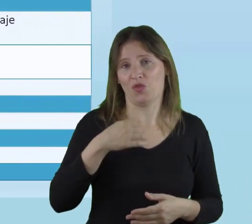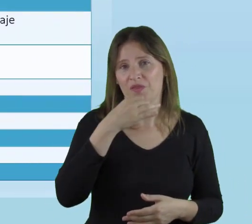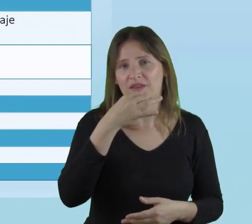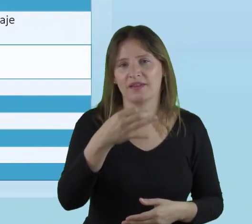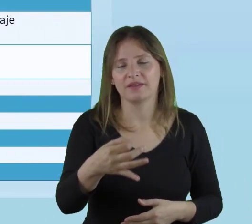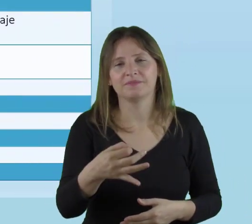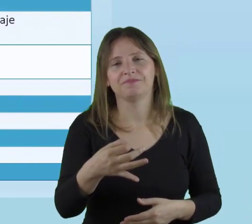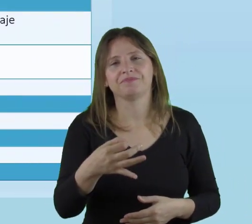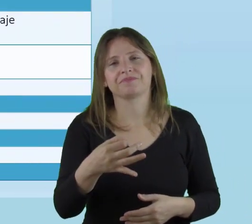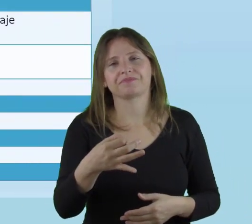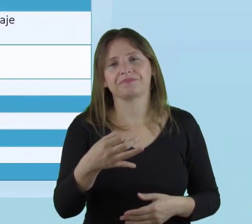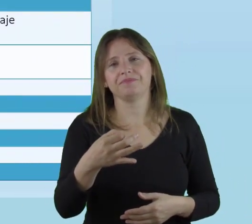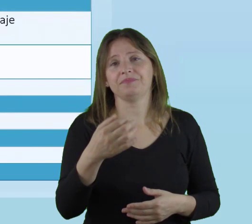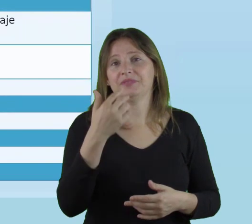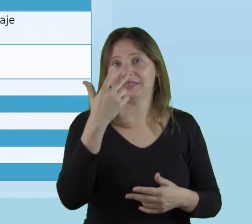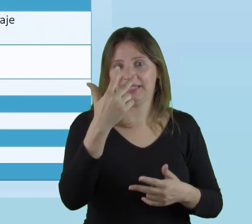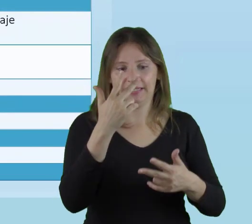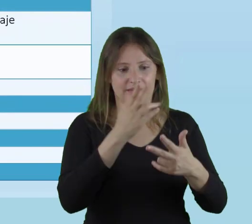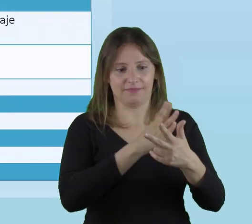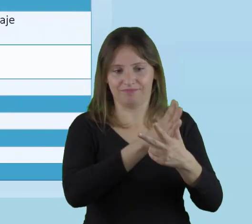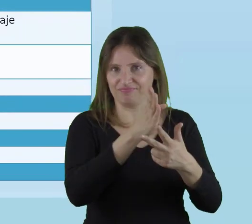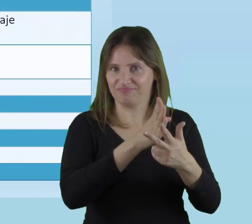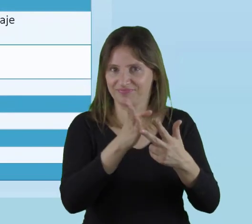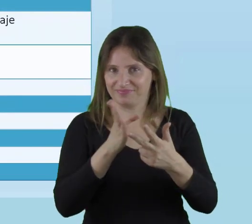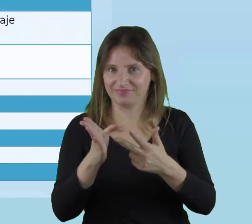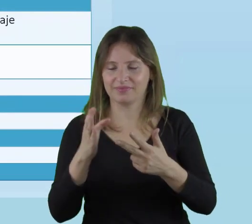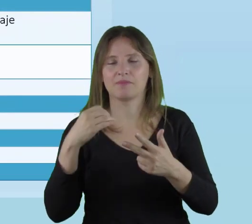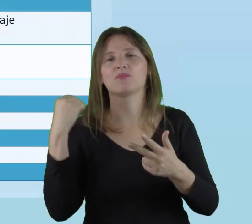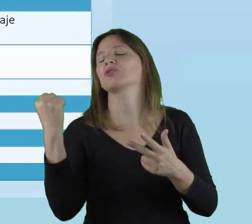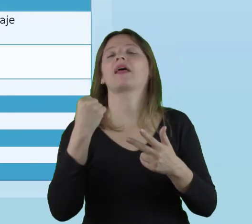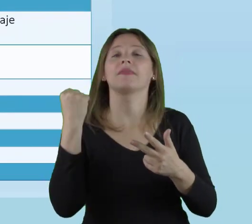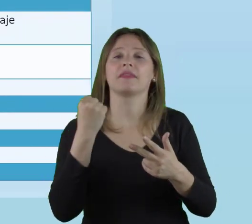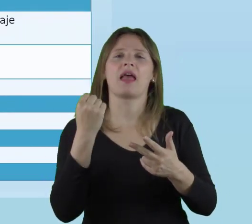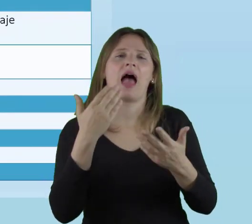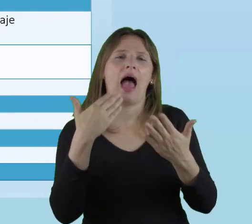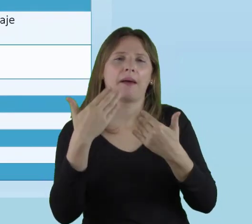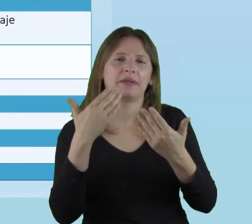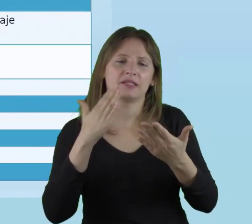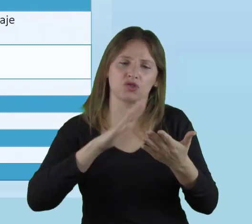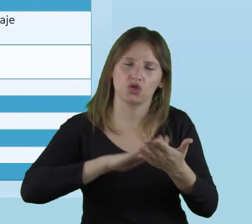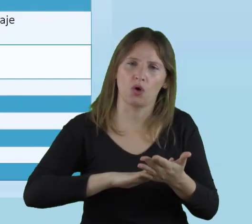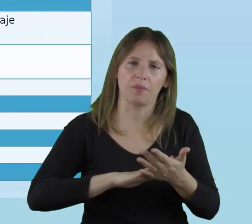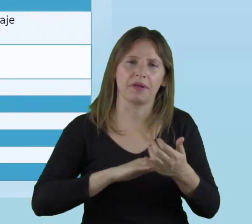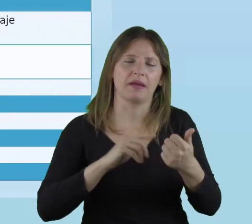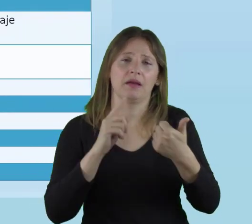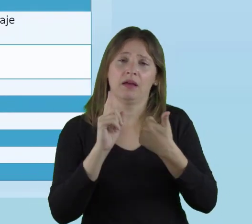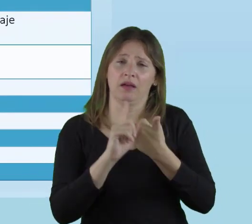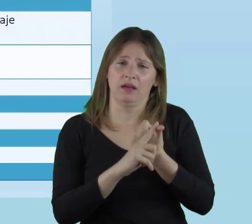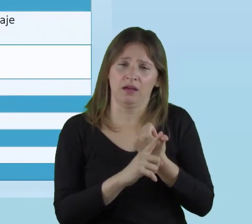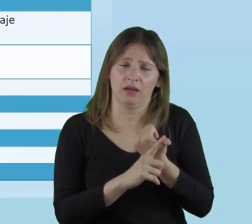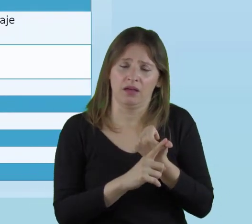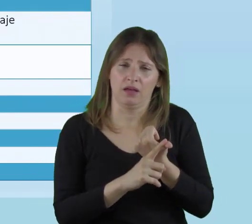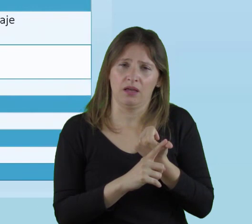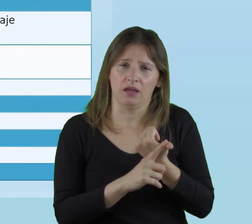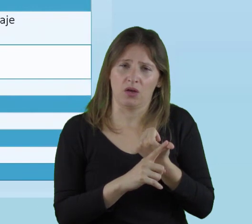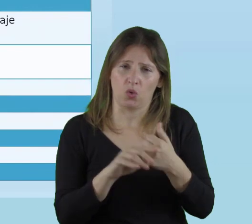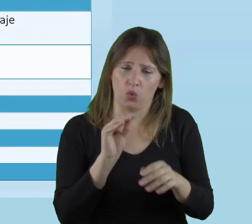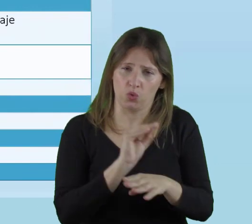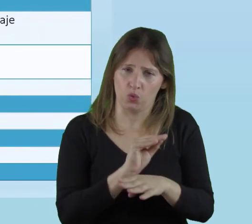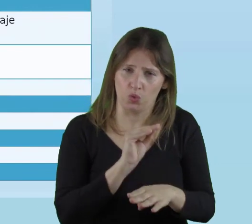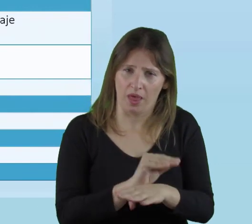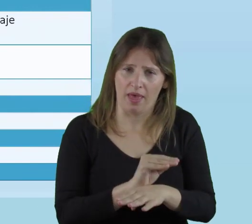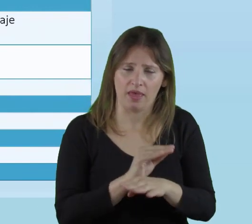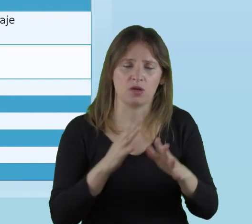sobre estas tres dimensiones. Les hablé sobre la dimensión